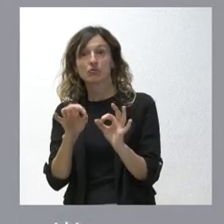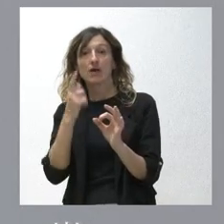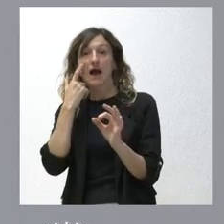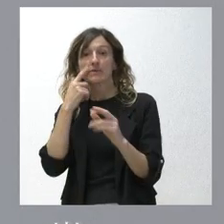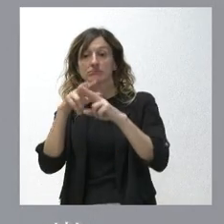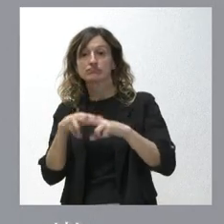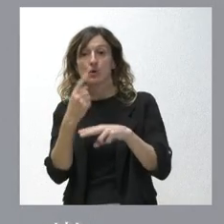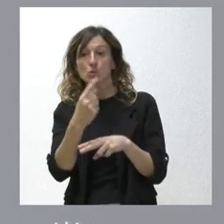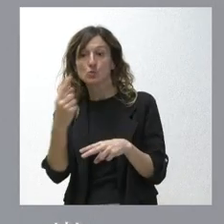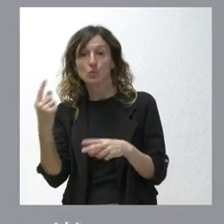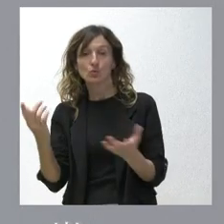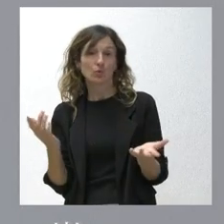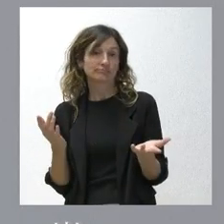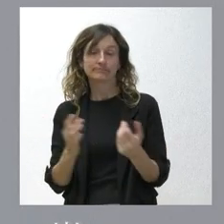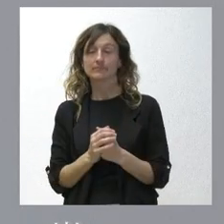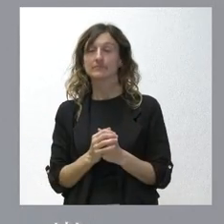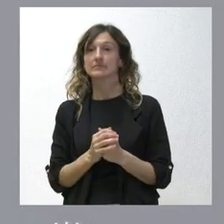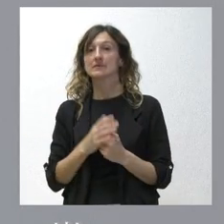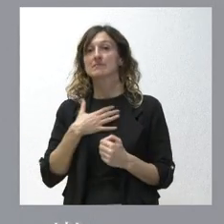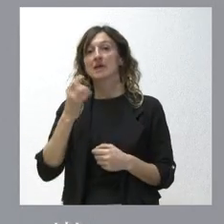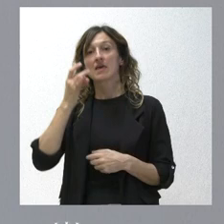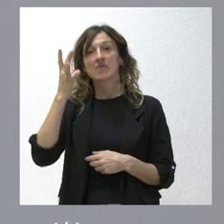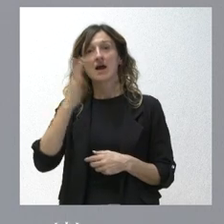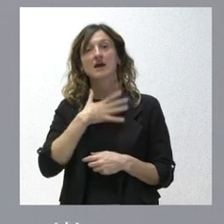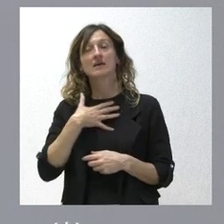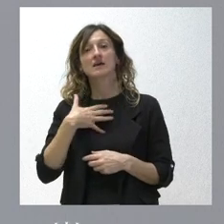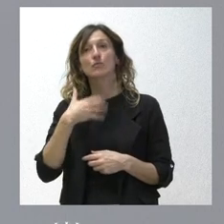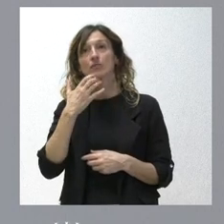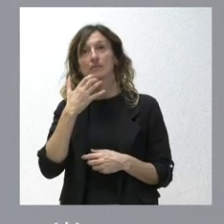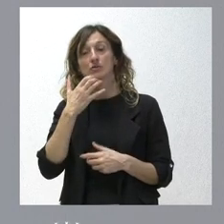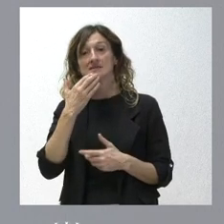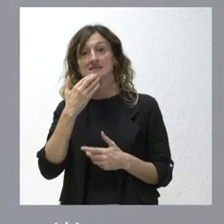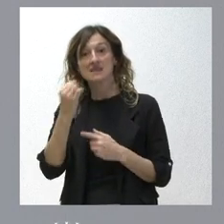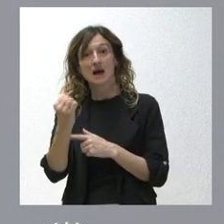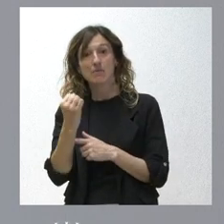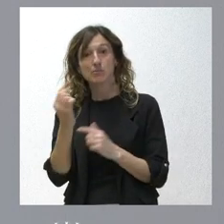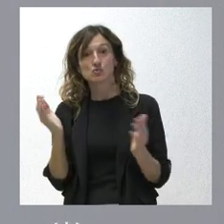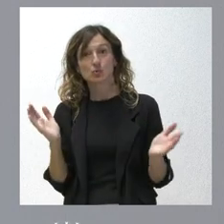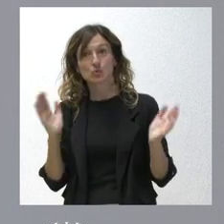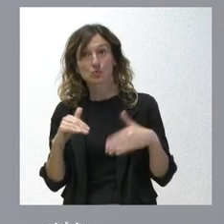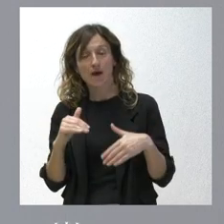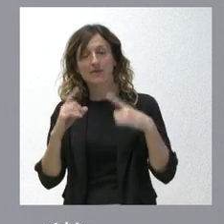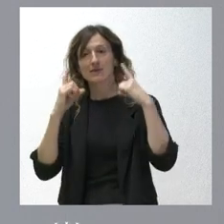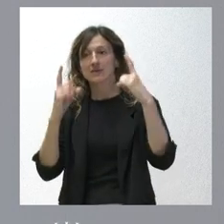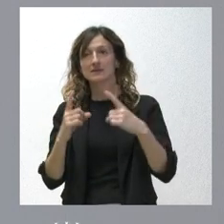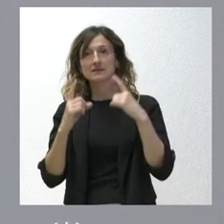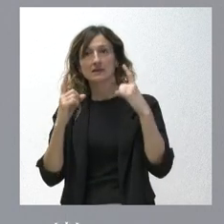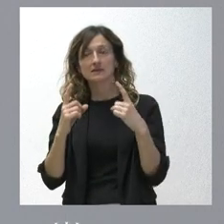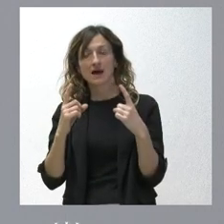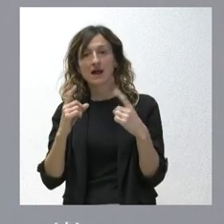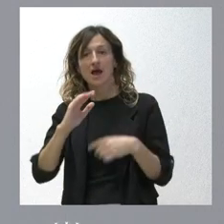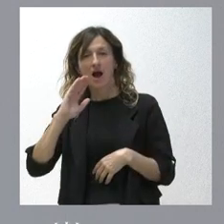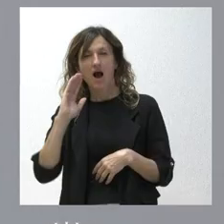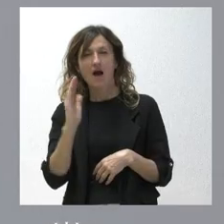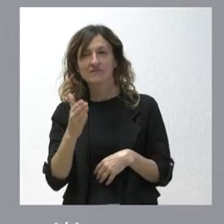uno a uno nuestra idea es que incluso en el caso de que no contáramos con el apoyo pues intentar que el perjuicio y el